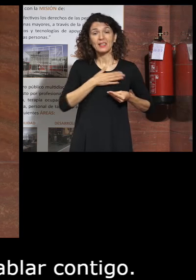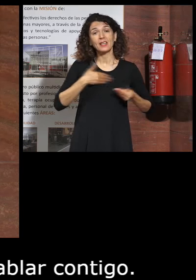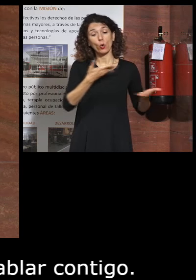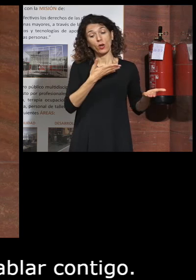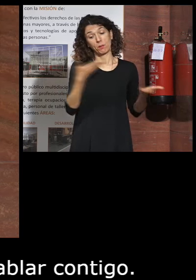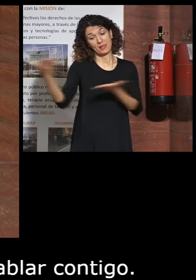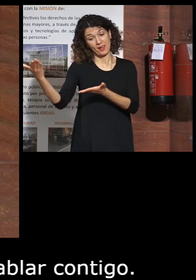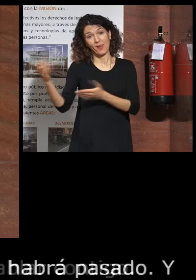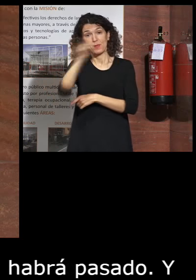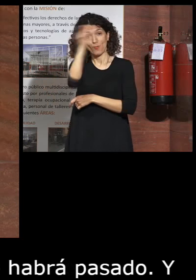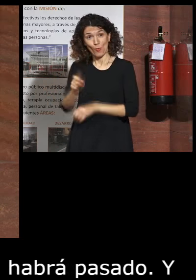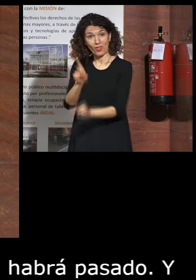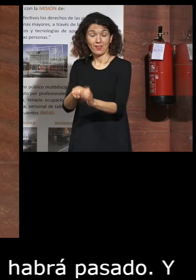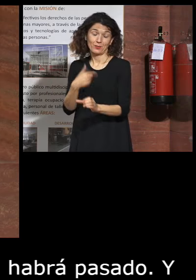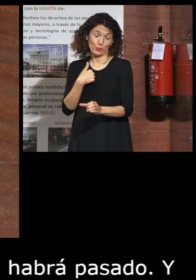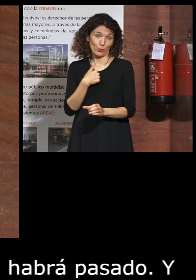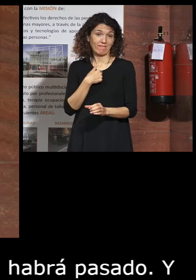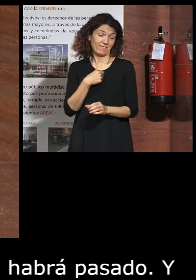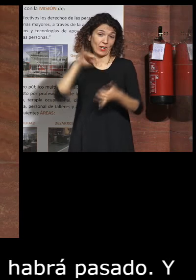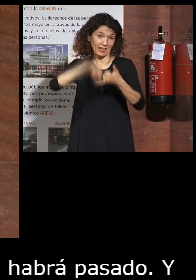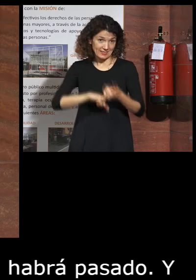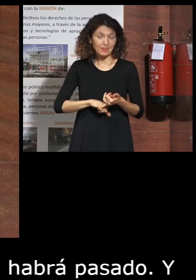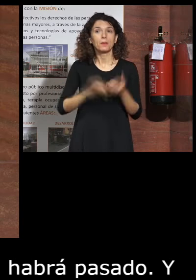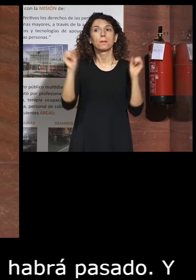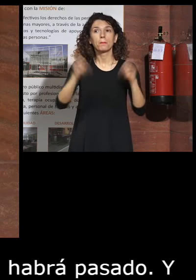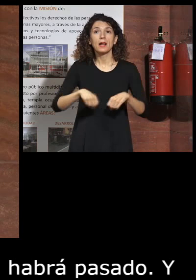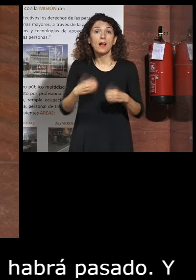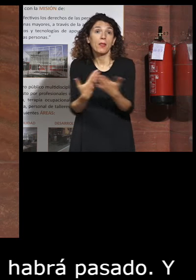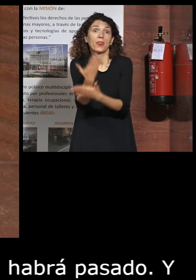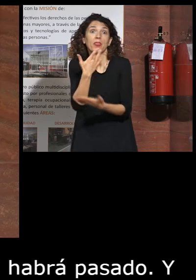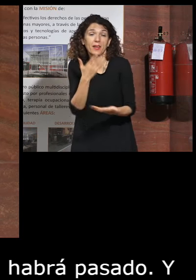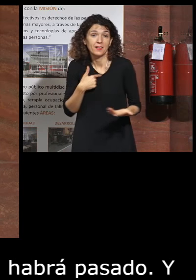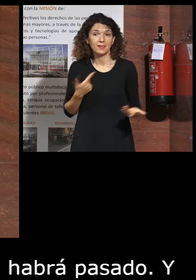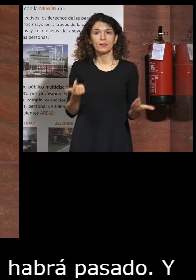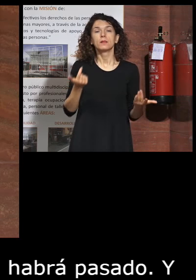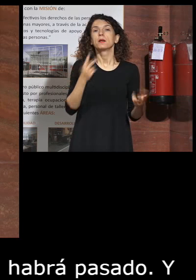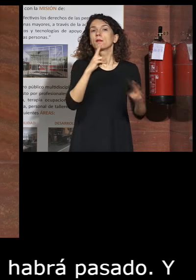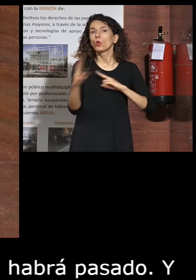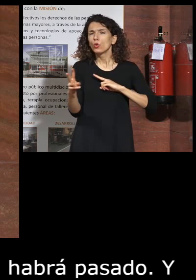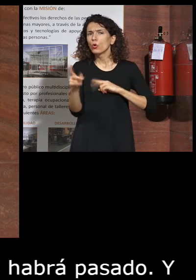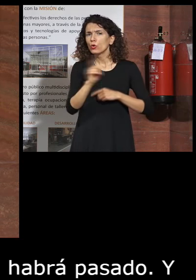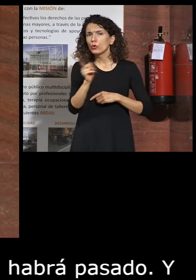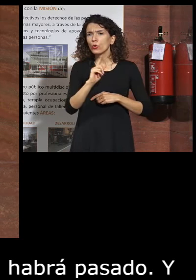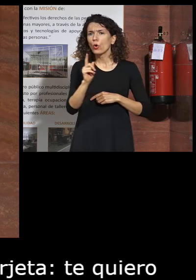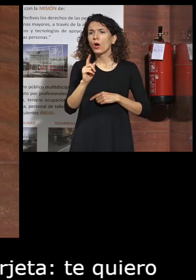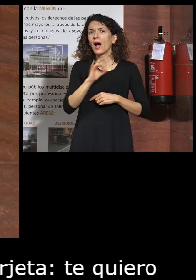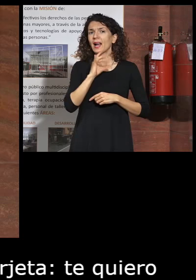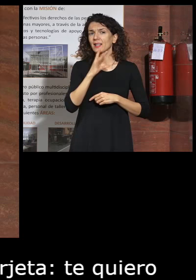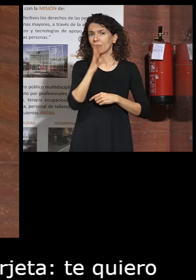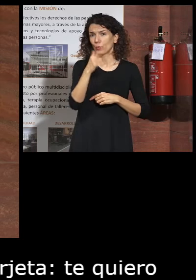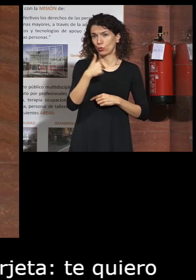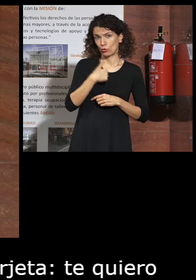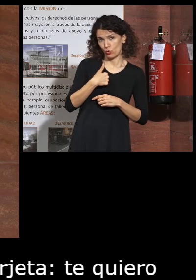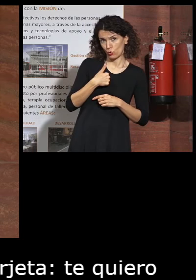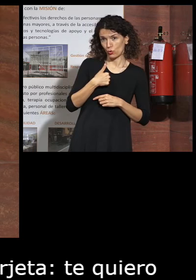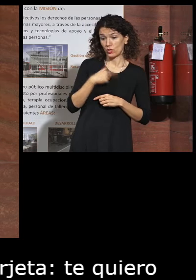a mi boda me voy a casar y digo bueno pues que alegría y ella me contestó y me dijo no no es que la alegría es mía porque llevo